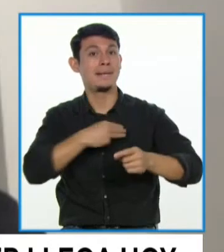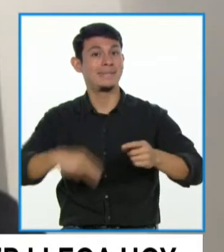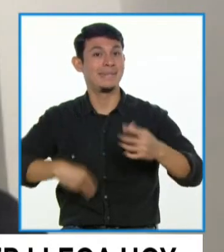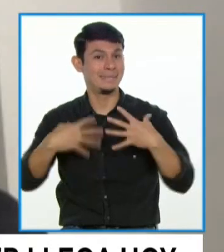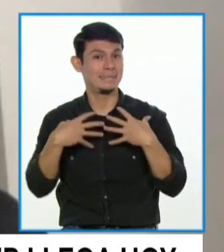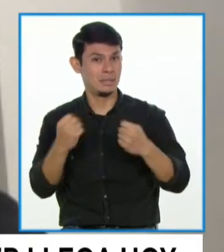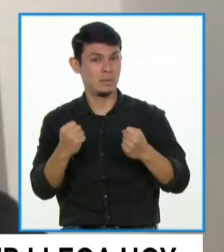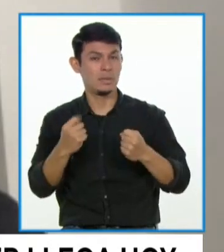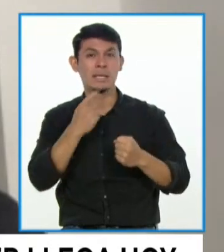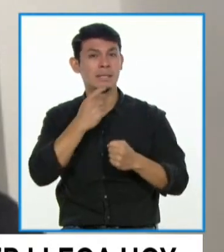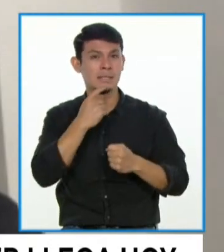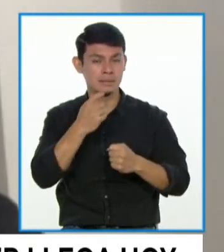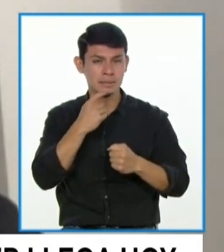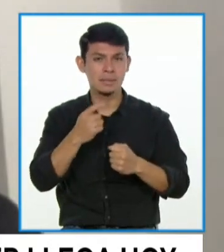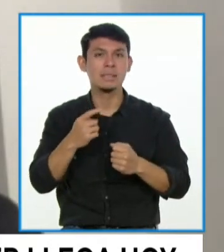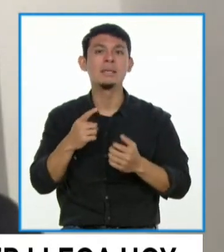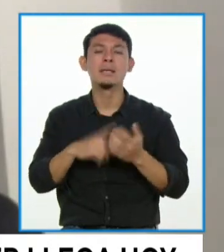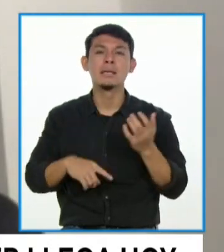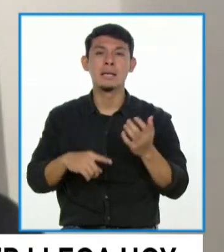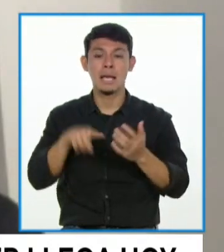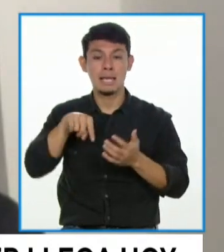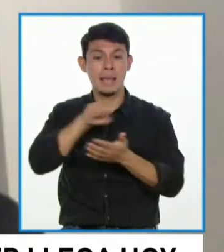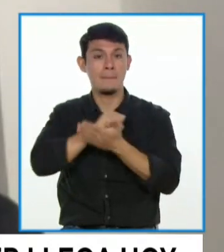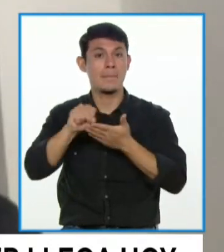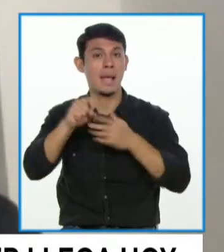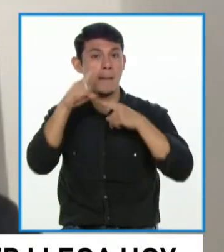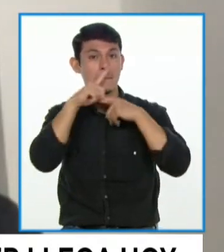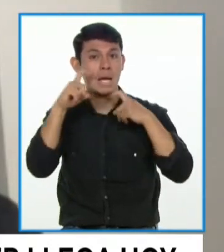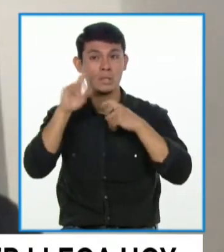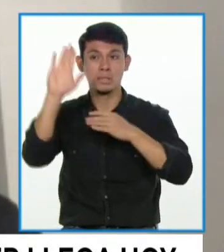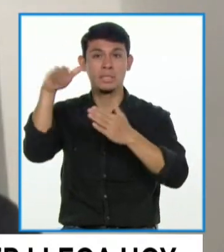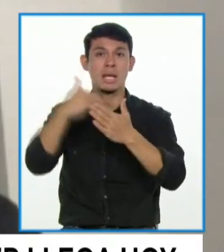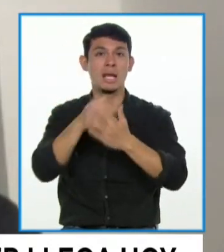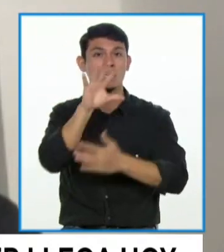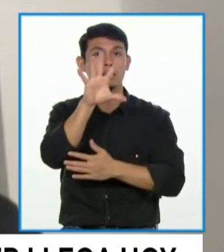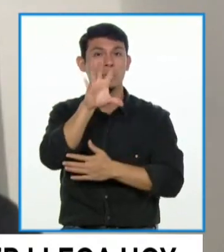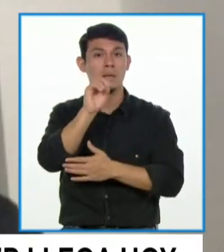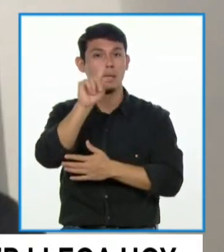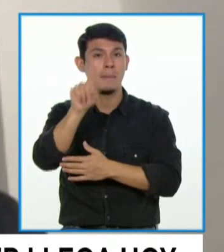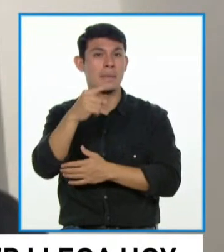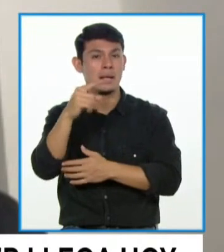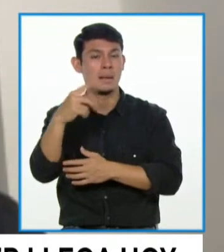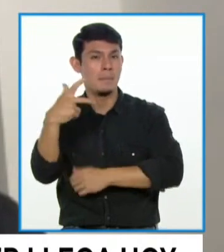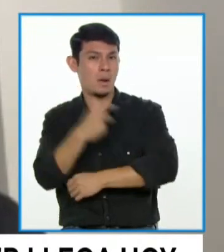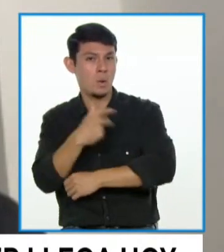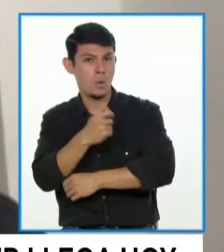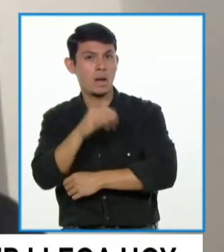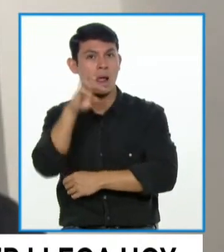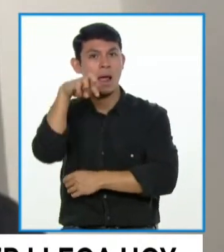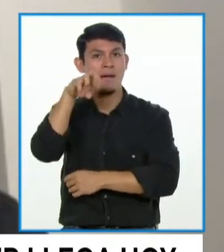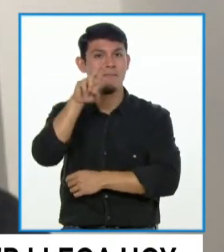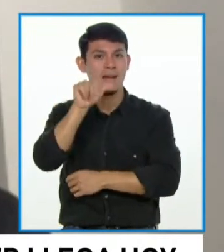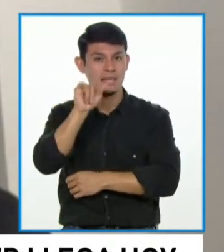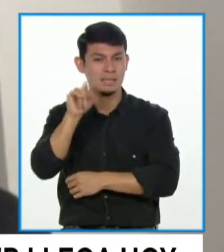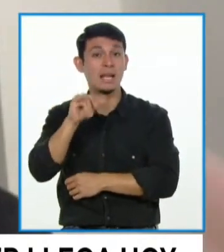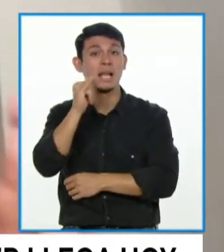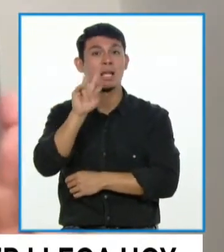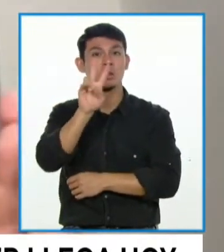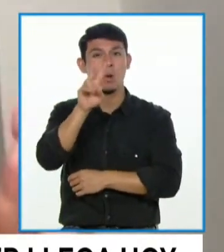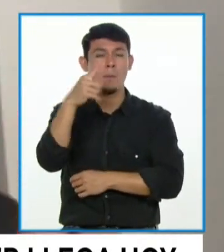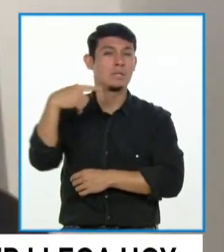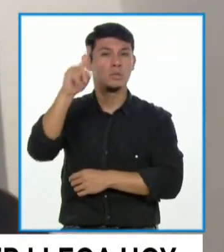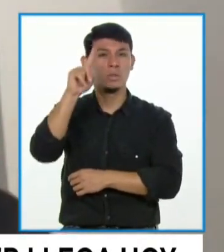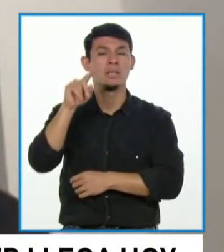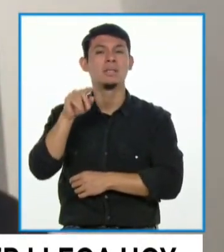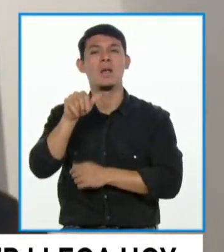Salud, que decía, entre otras cosas, que este mes de marzo ha llegado a 250 mil vacunas de Pfizer y 2 millones de Sinopharm. Así que